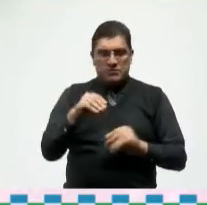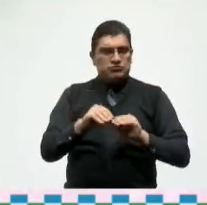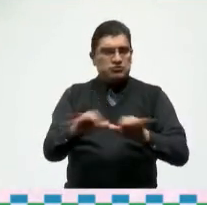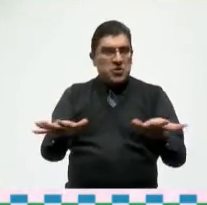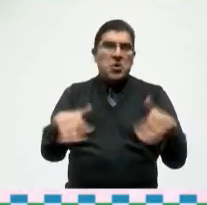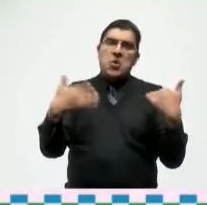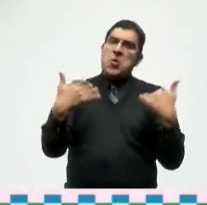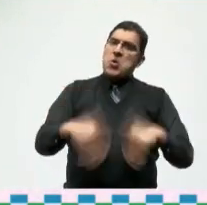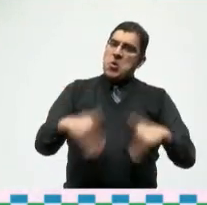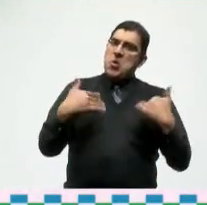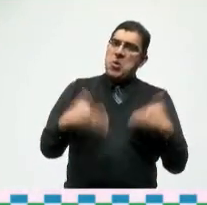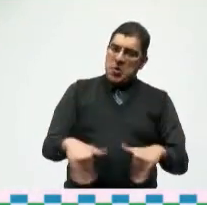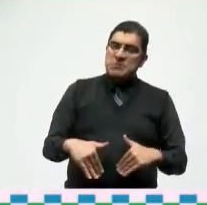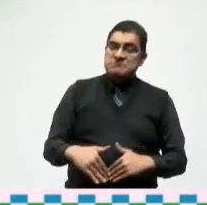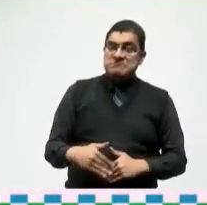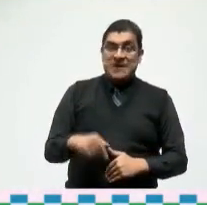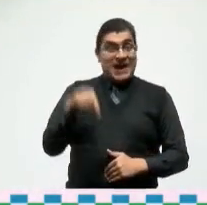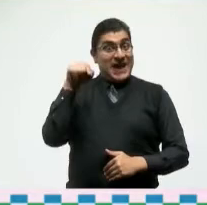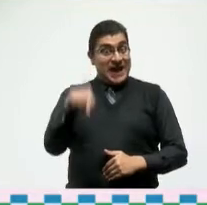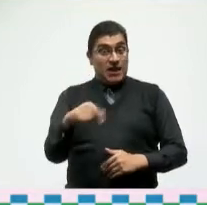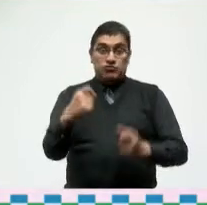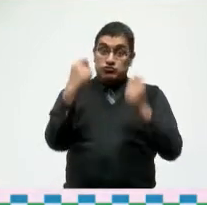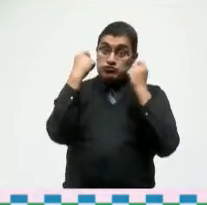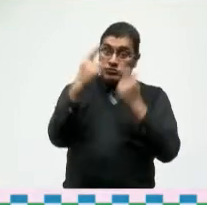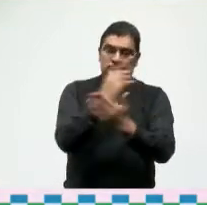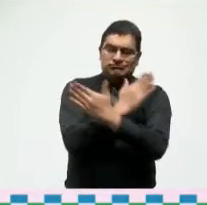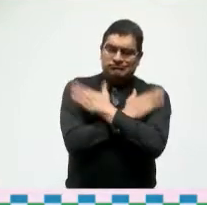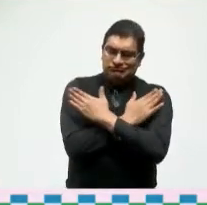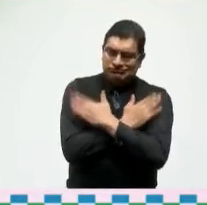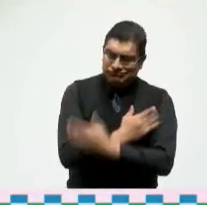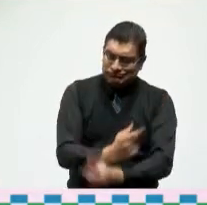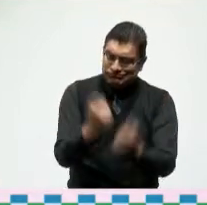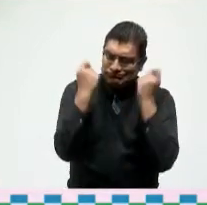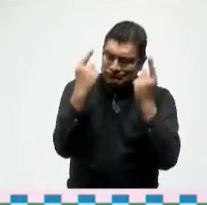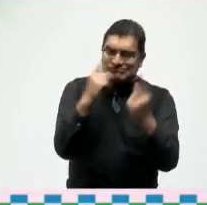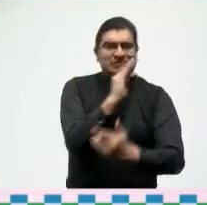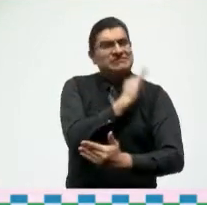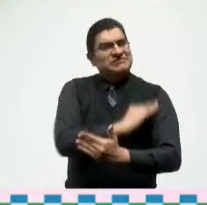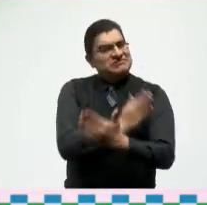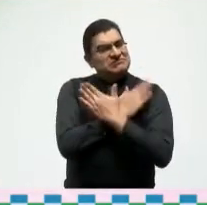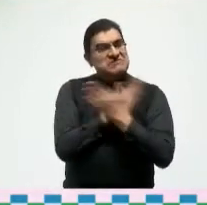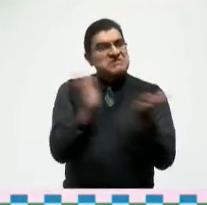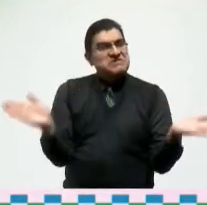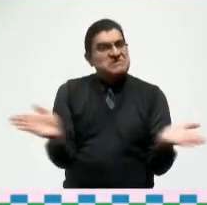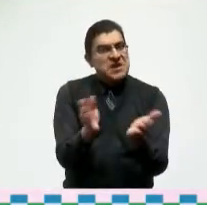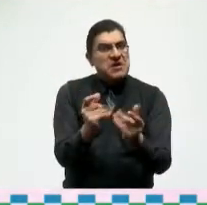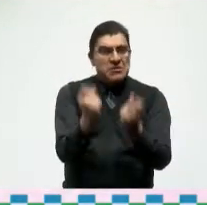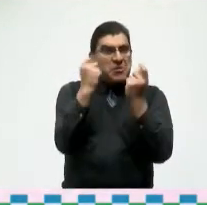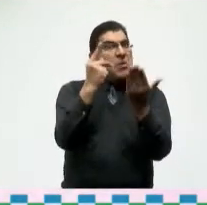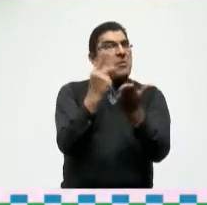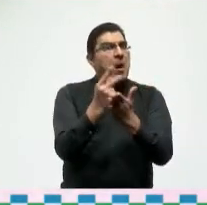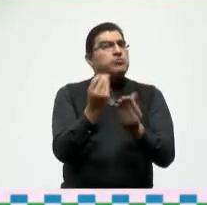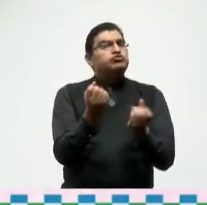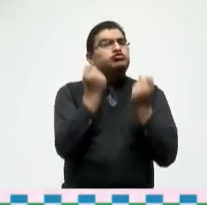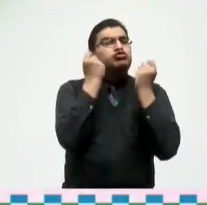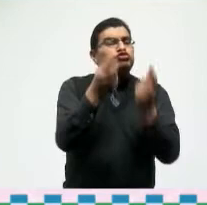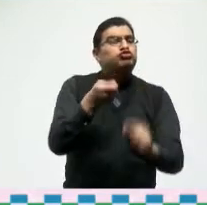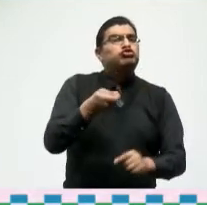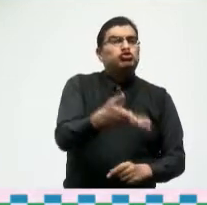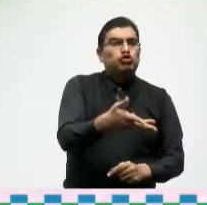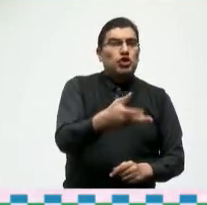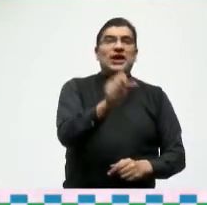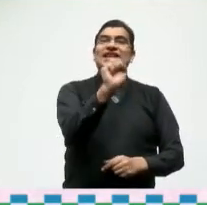y quien además felicito por haber impulsado el nombramiento de